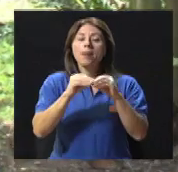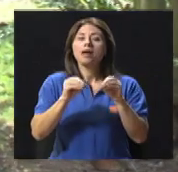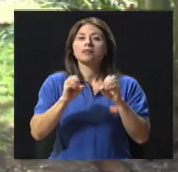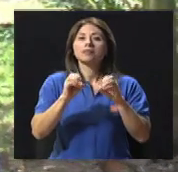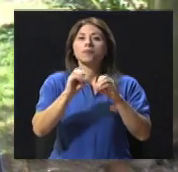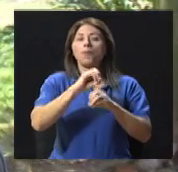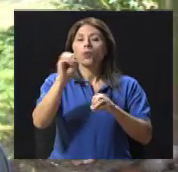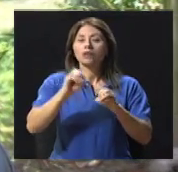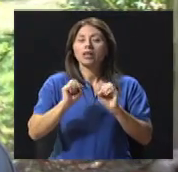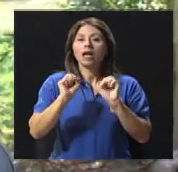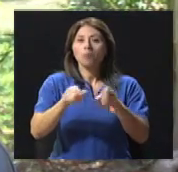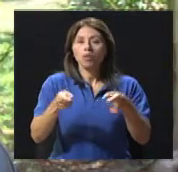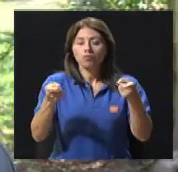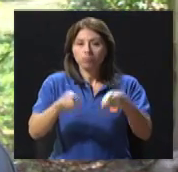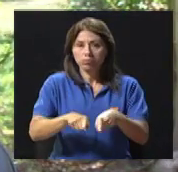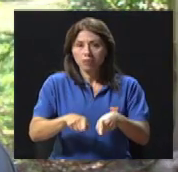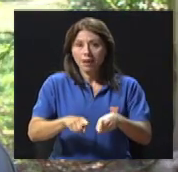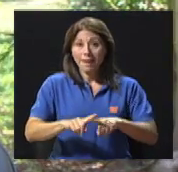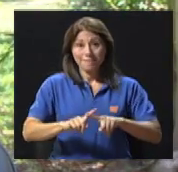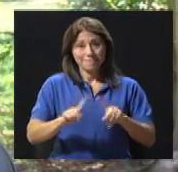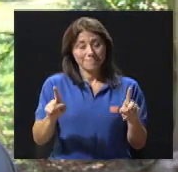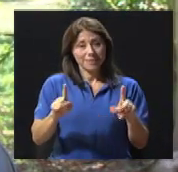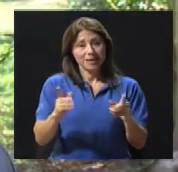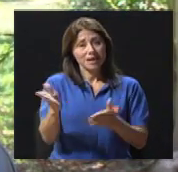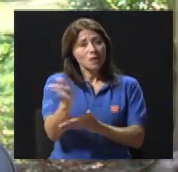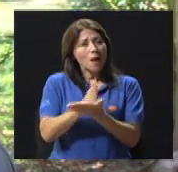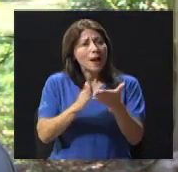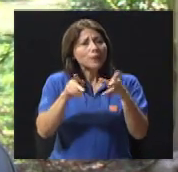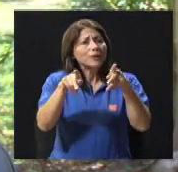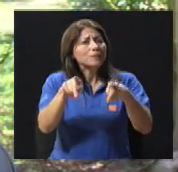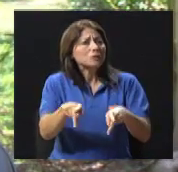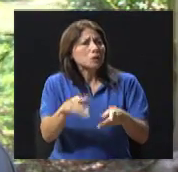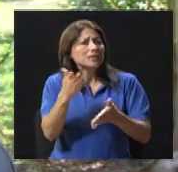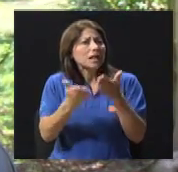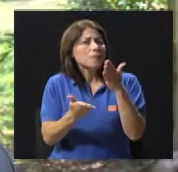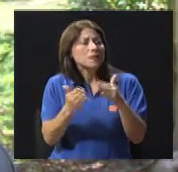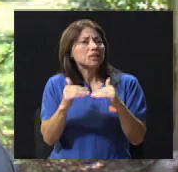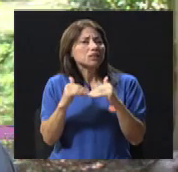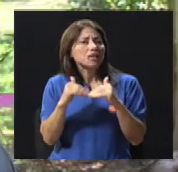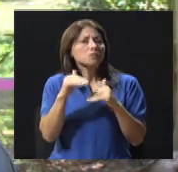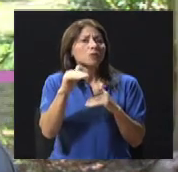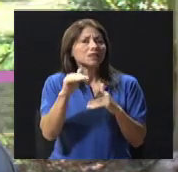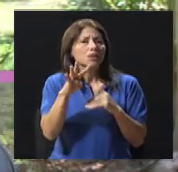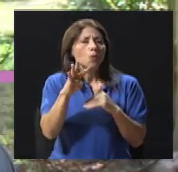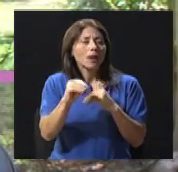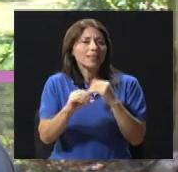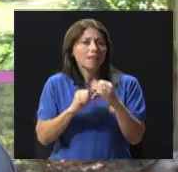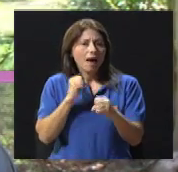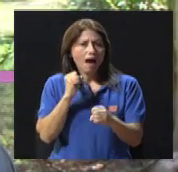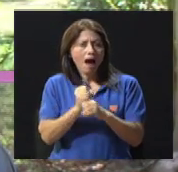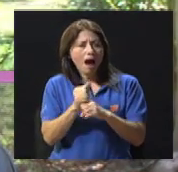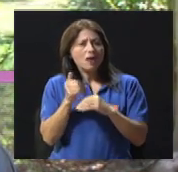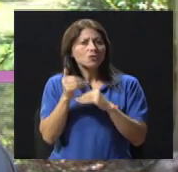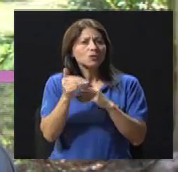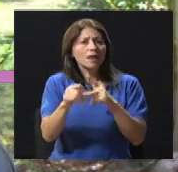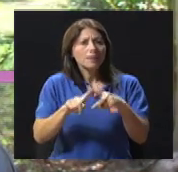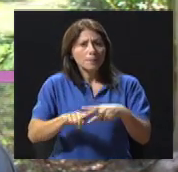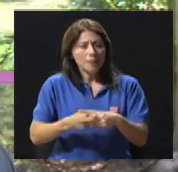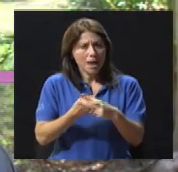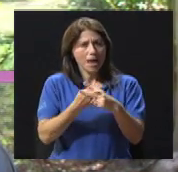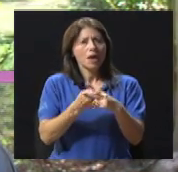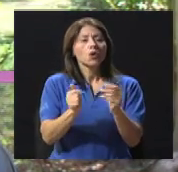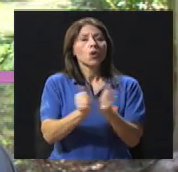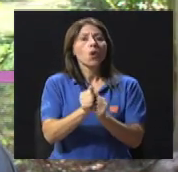existen casos que pueden presentarse después de los 40 años o por los 40 años que tienen un